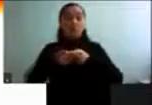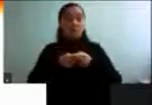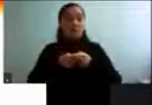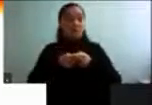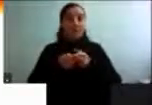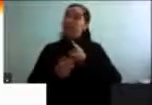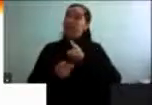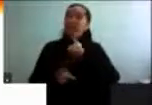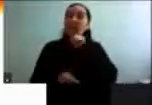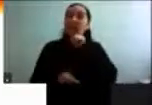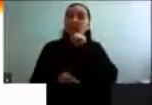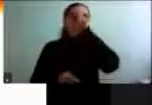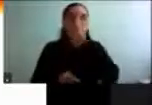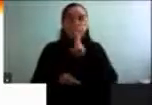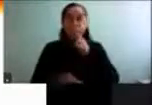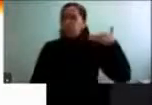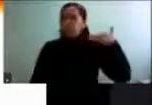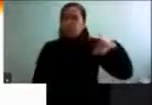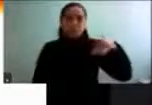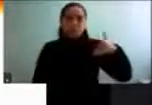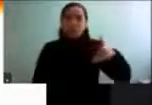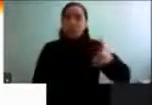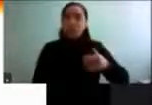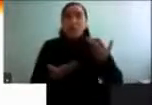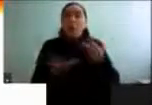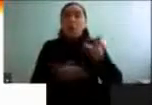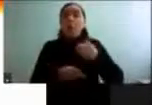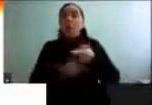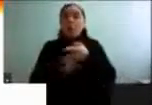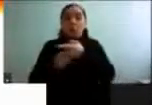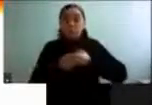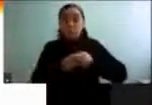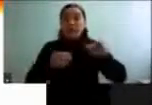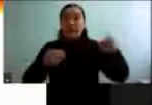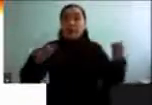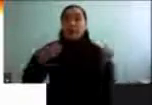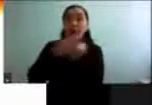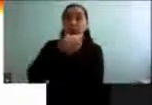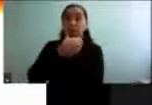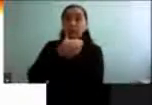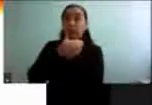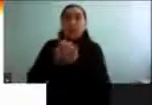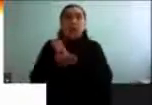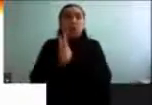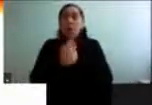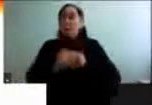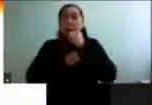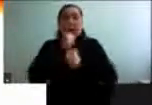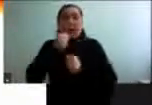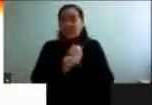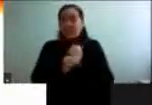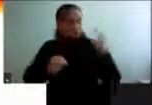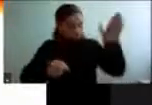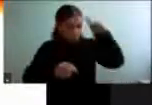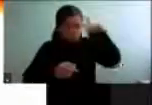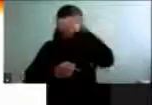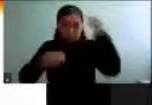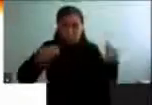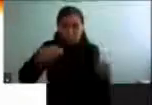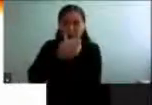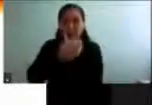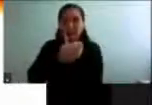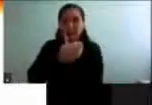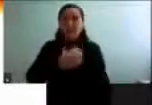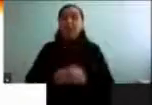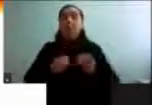fundamental, ¿no? En donde una sociedad inclusiva, con todas las edades, puede derribar estereotipos de edad para